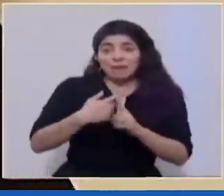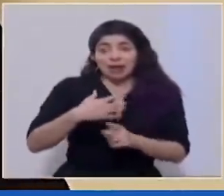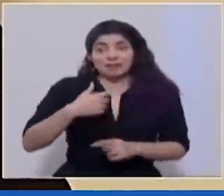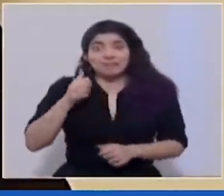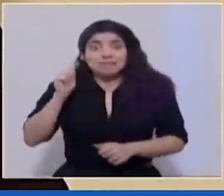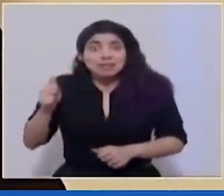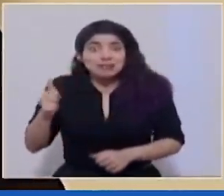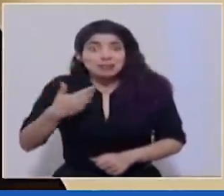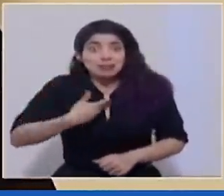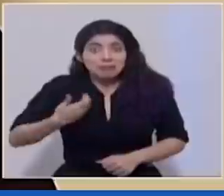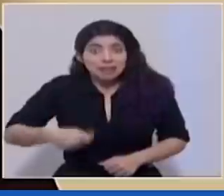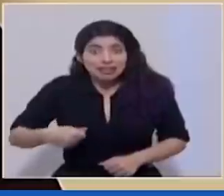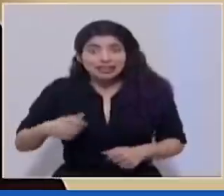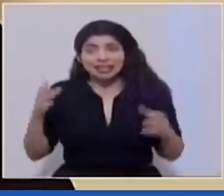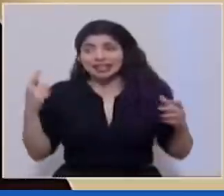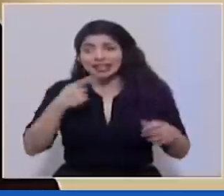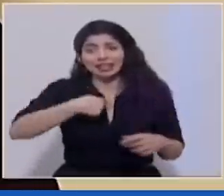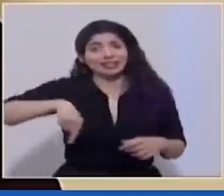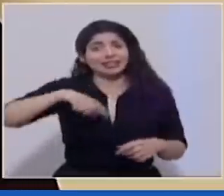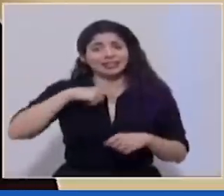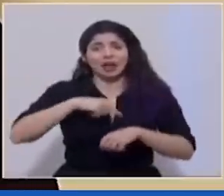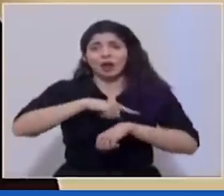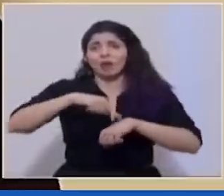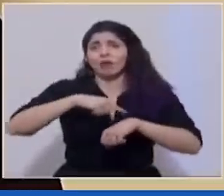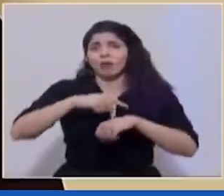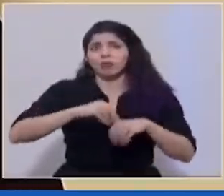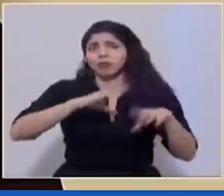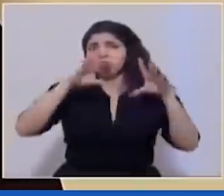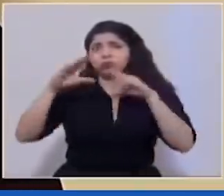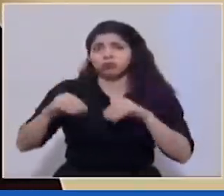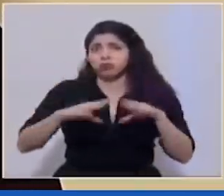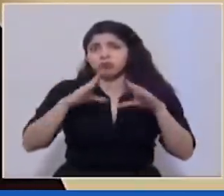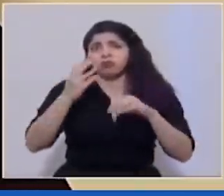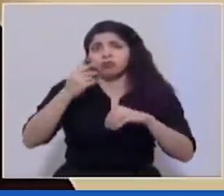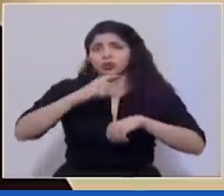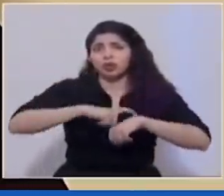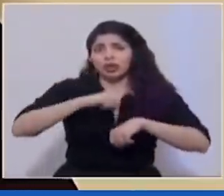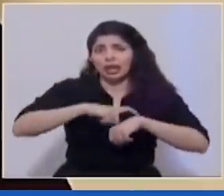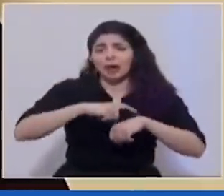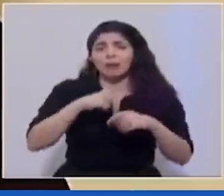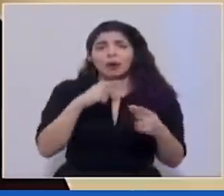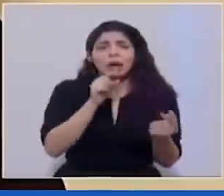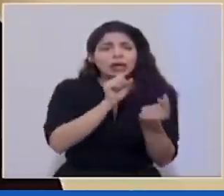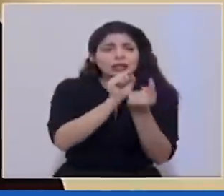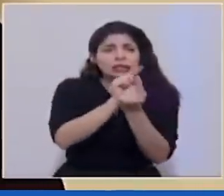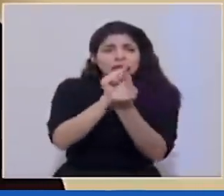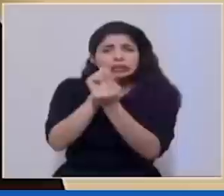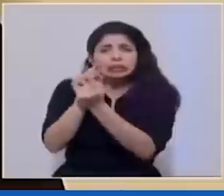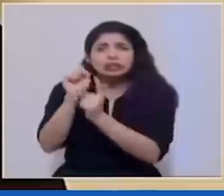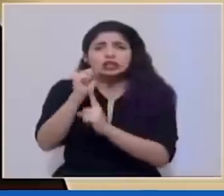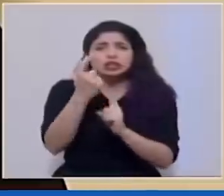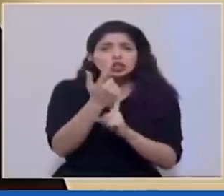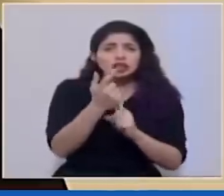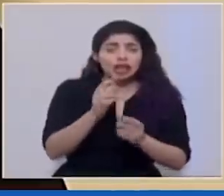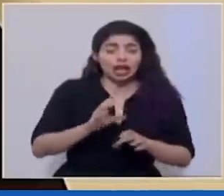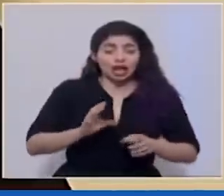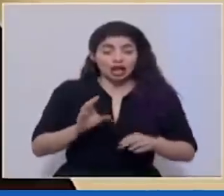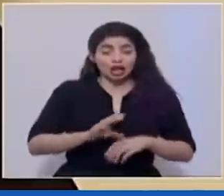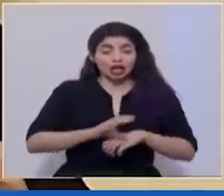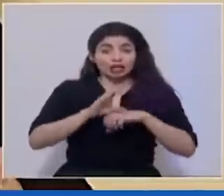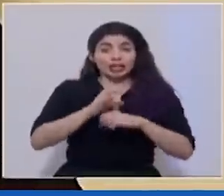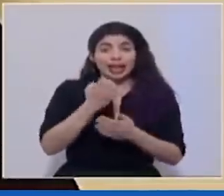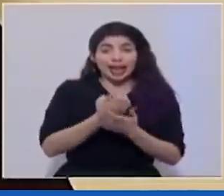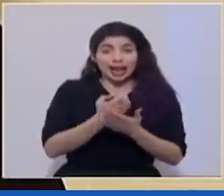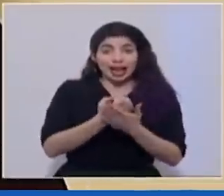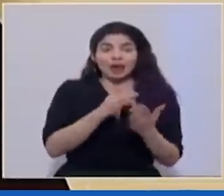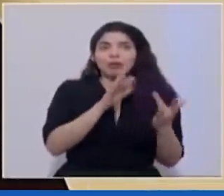Presidente de la República dedicamos un gran tiempo a escuchar sectores sociales en el caso concreto del Consejo Económico hemos estado muy